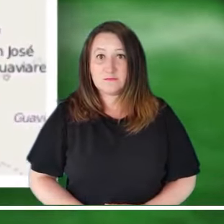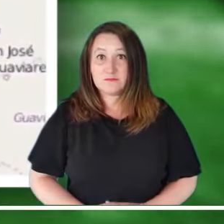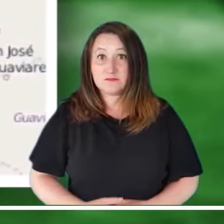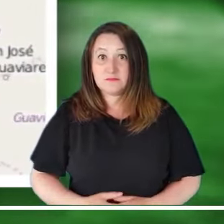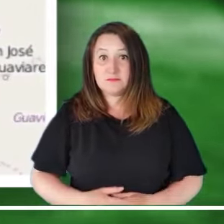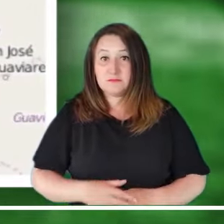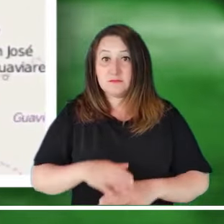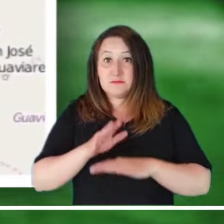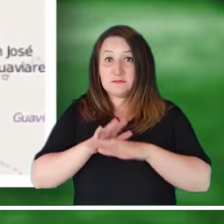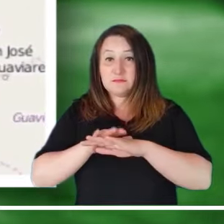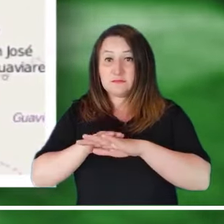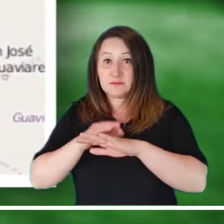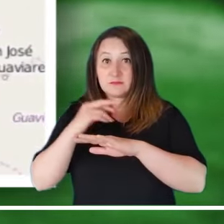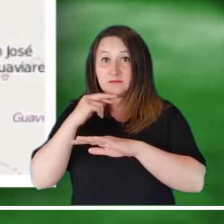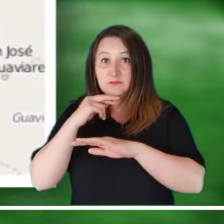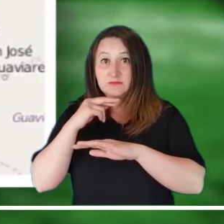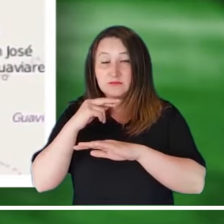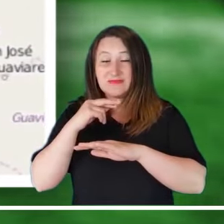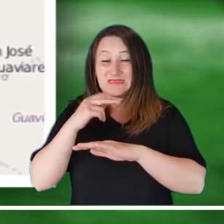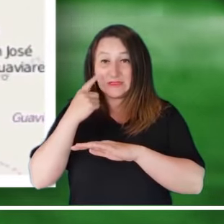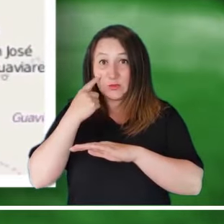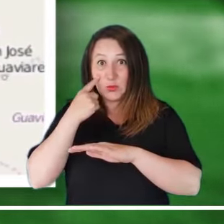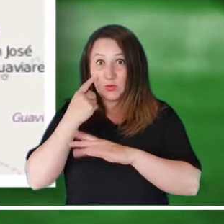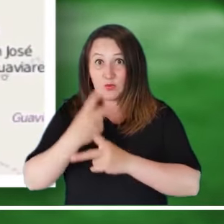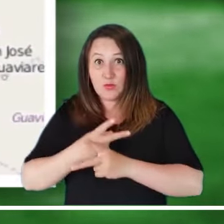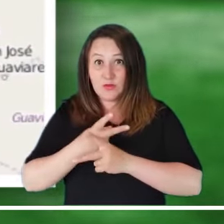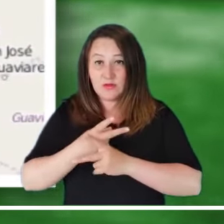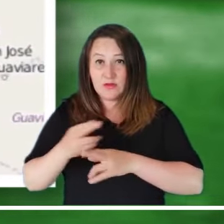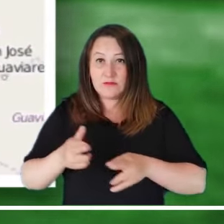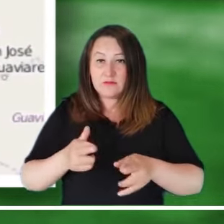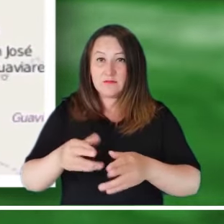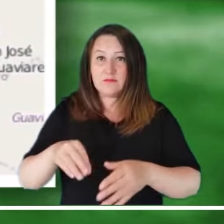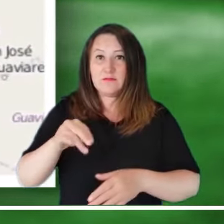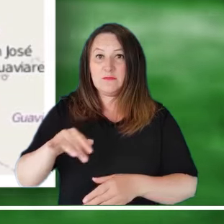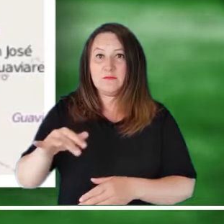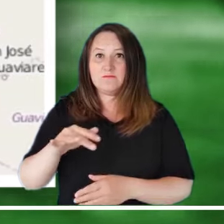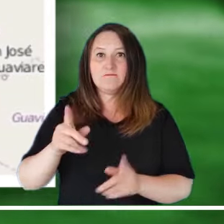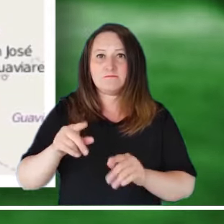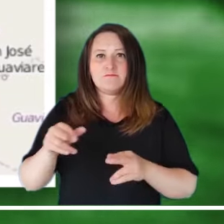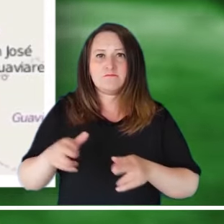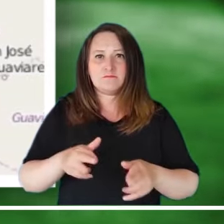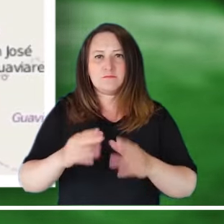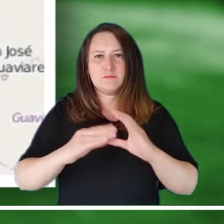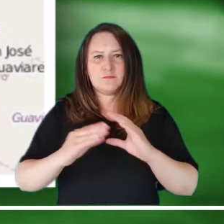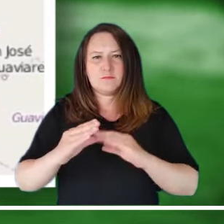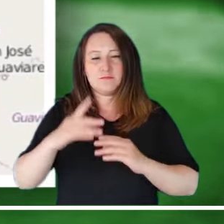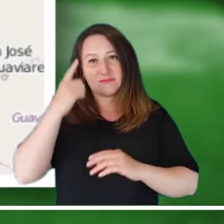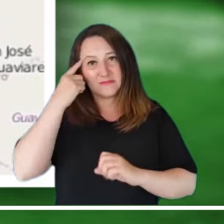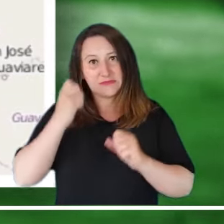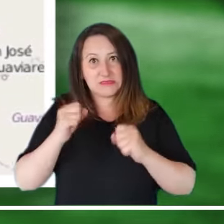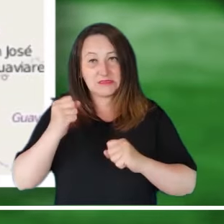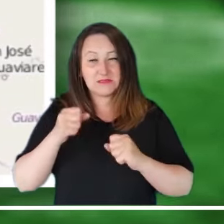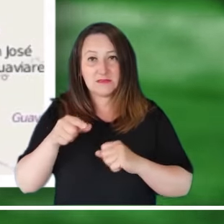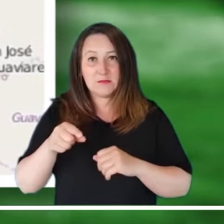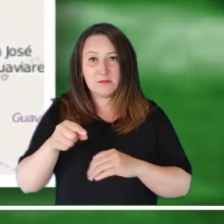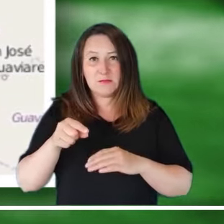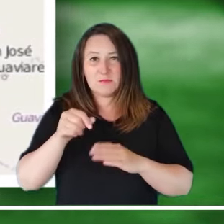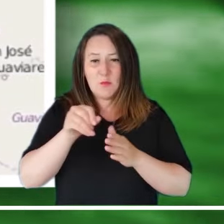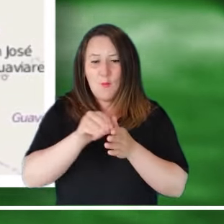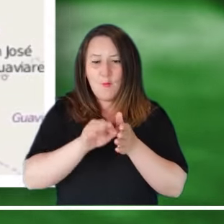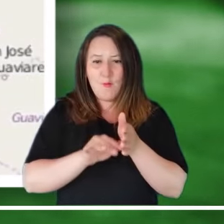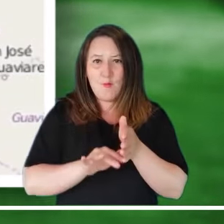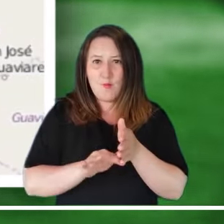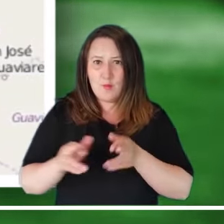Persiste la alerta en amplios sectores del río Magdalena y el río Cauca, donde existe preocupación por los bajos